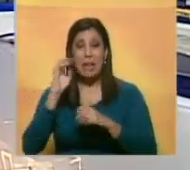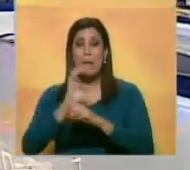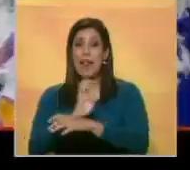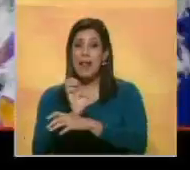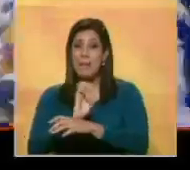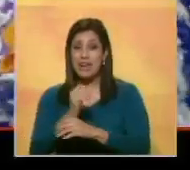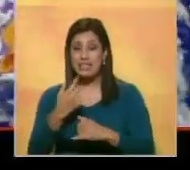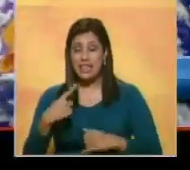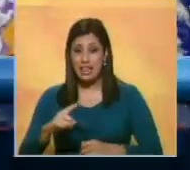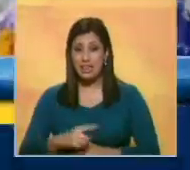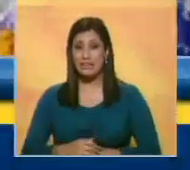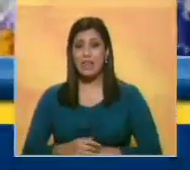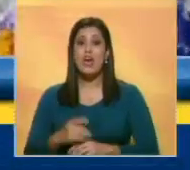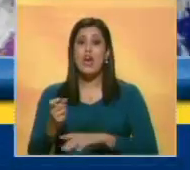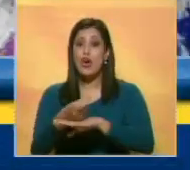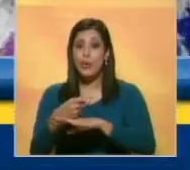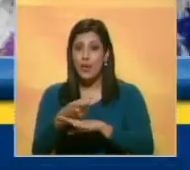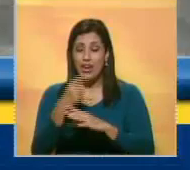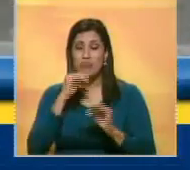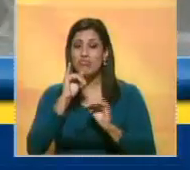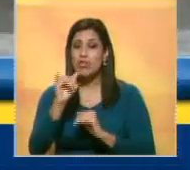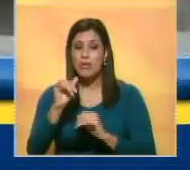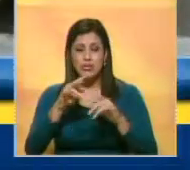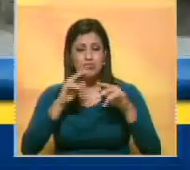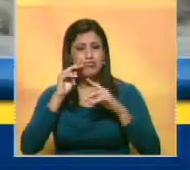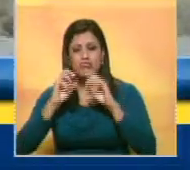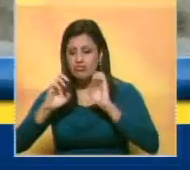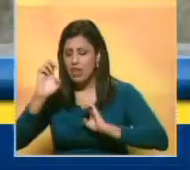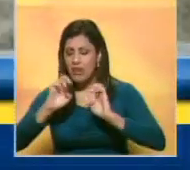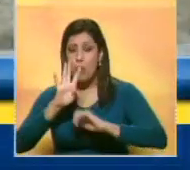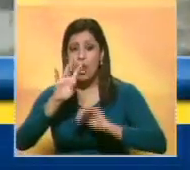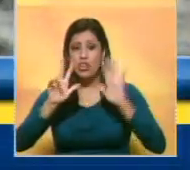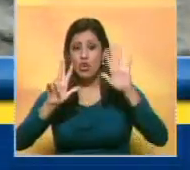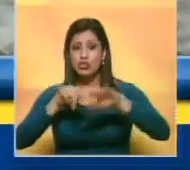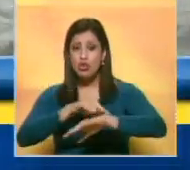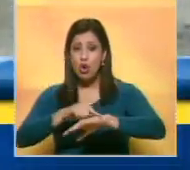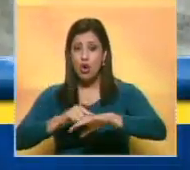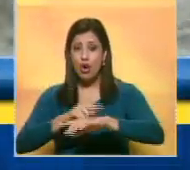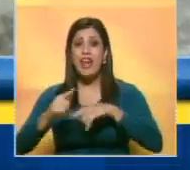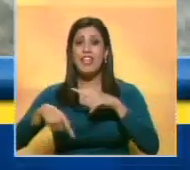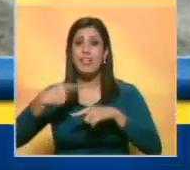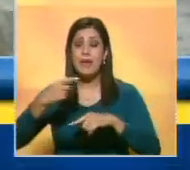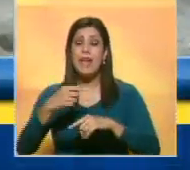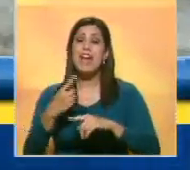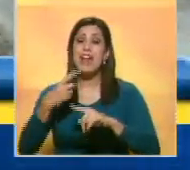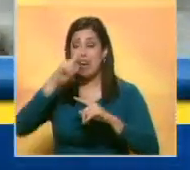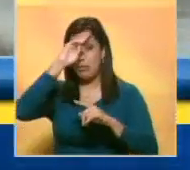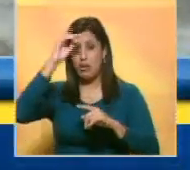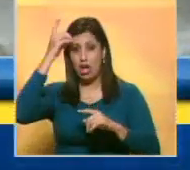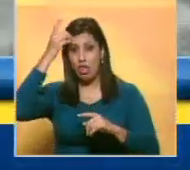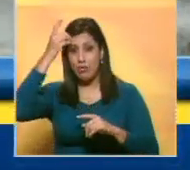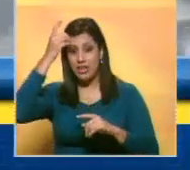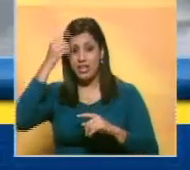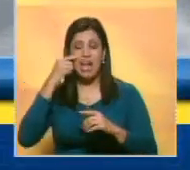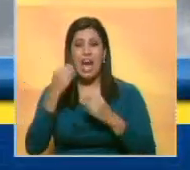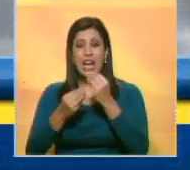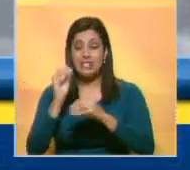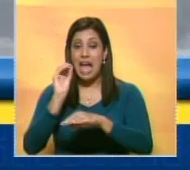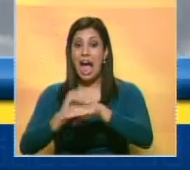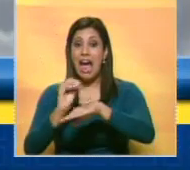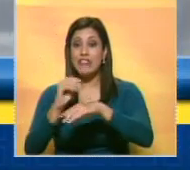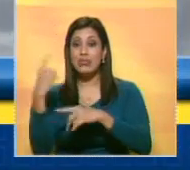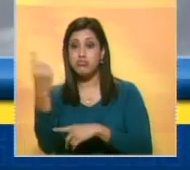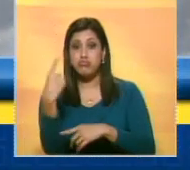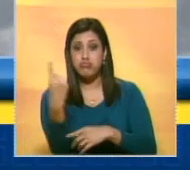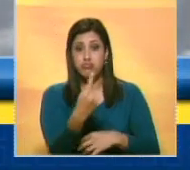huracán. El gobierno de las Bahamas emitió un monitoreo por 48 horas, mientras que República Dominicana puso en vigor un aviso de